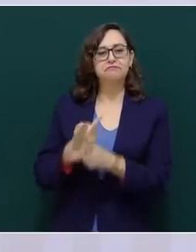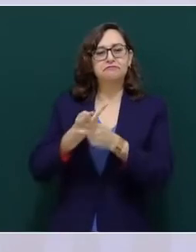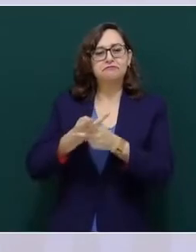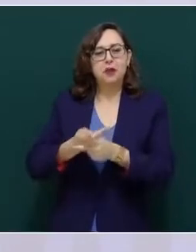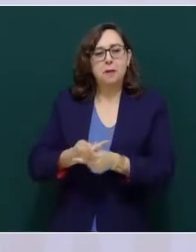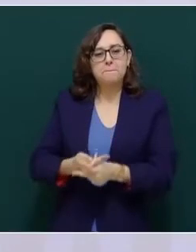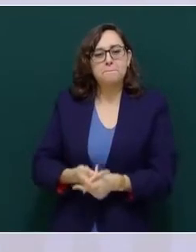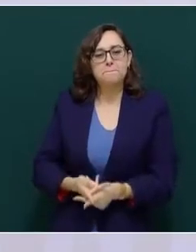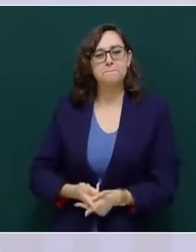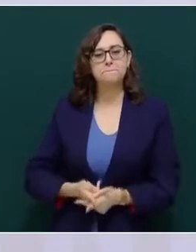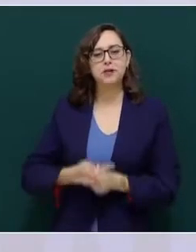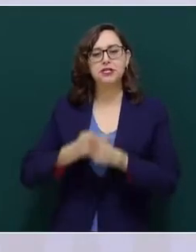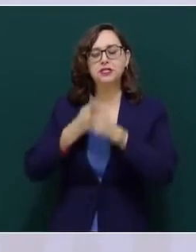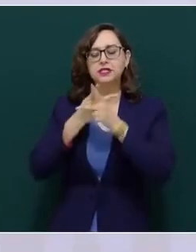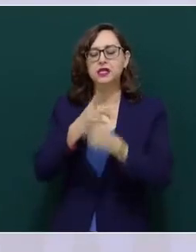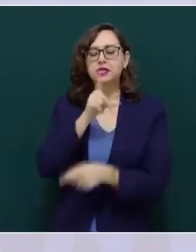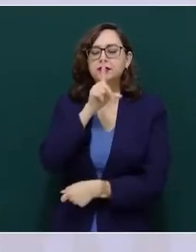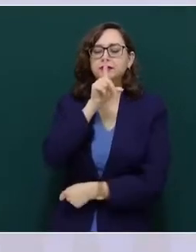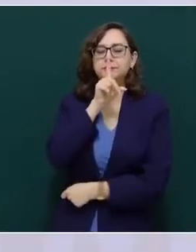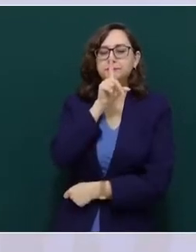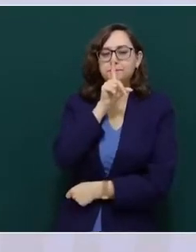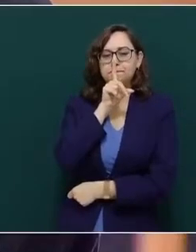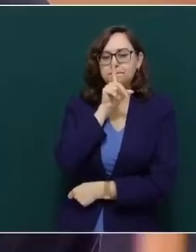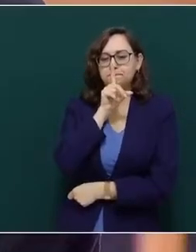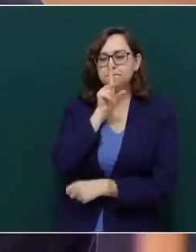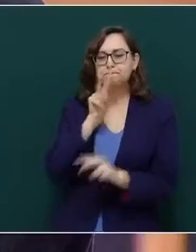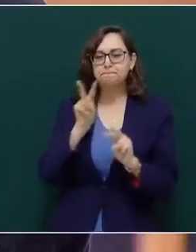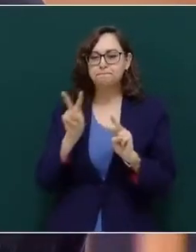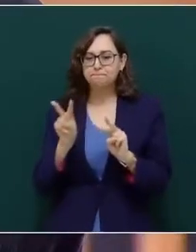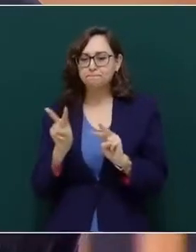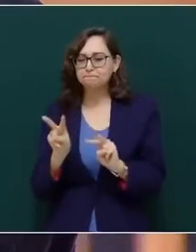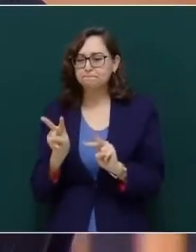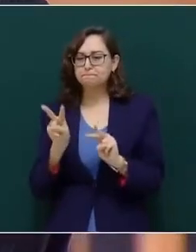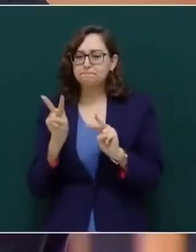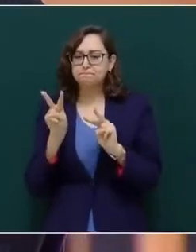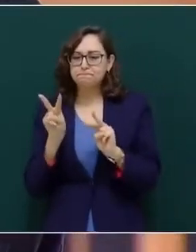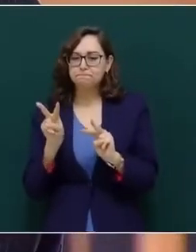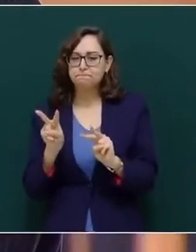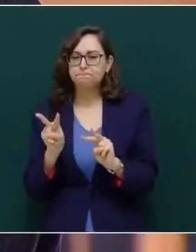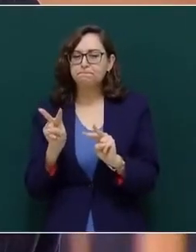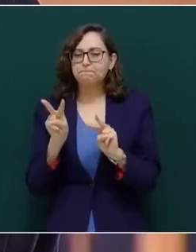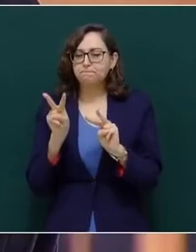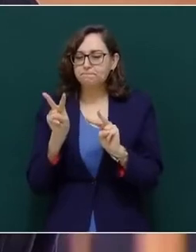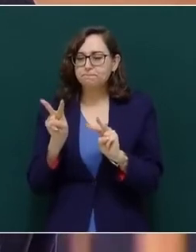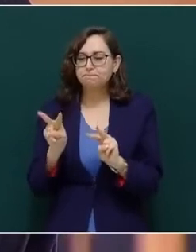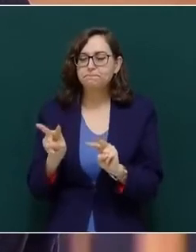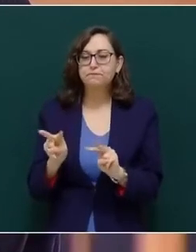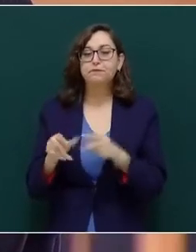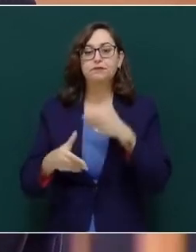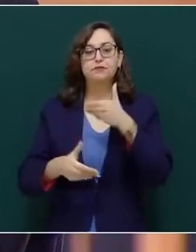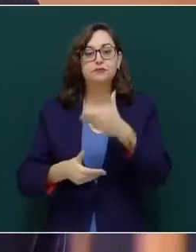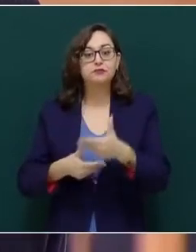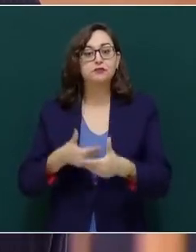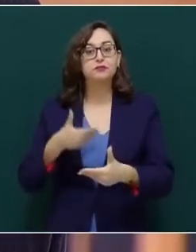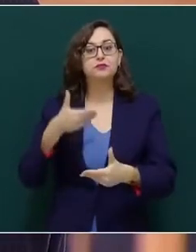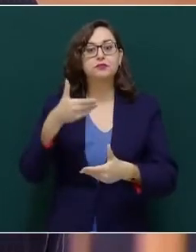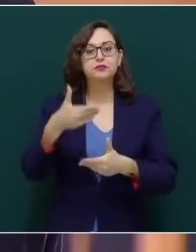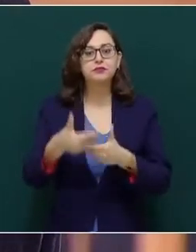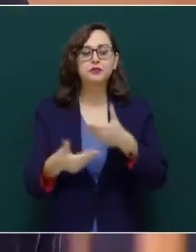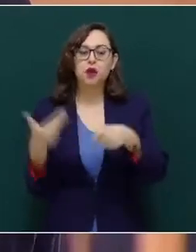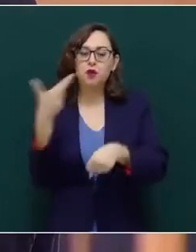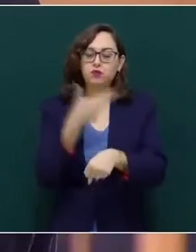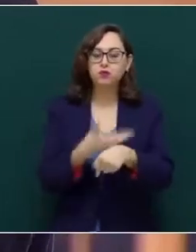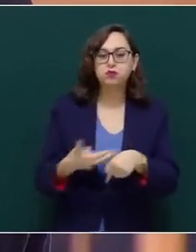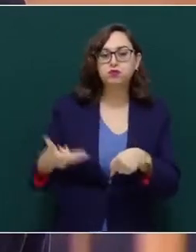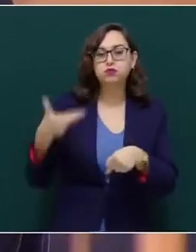sigiloso interés. Estados Unidos maniobró en diferentes tiempos conforme